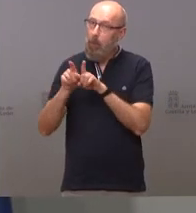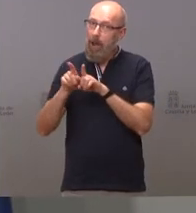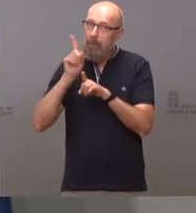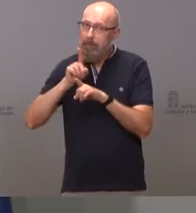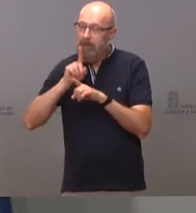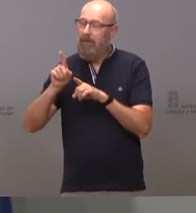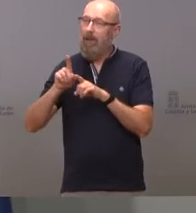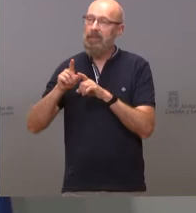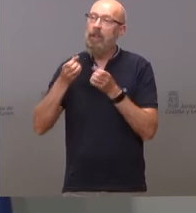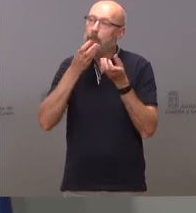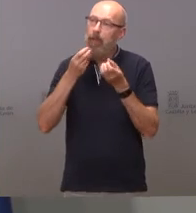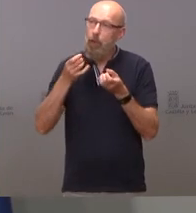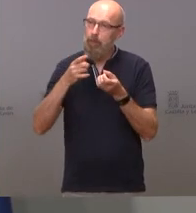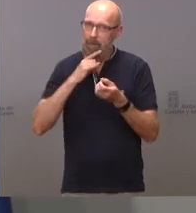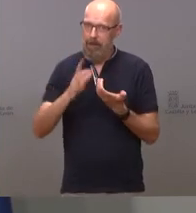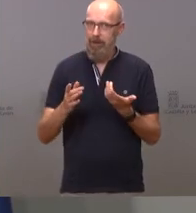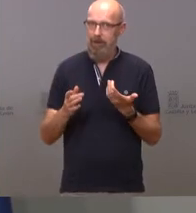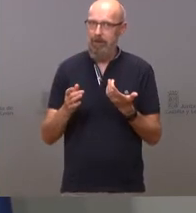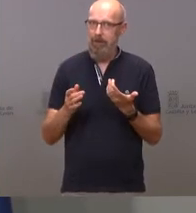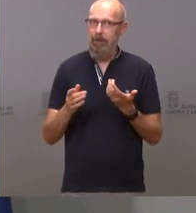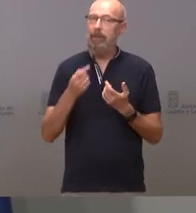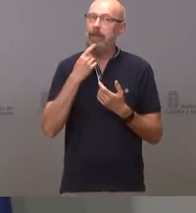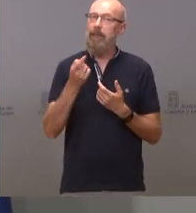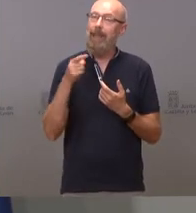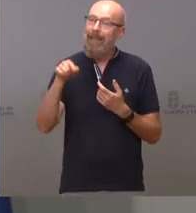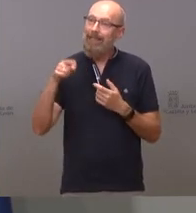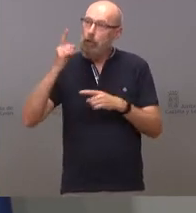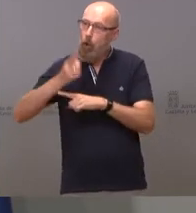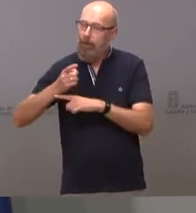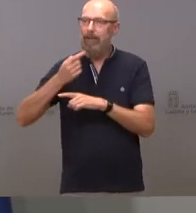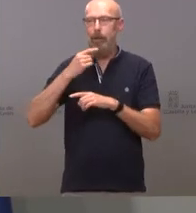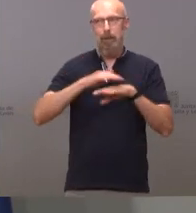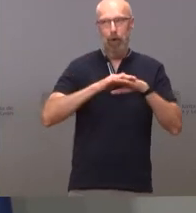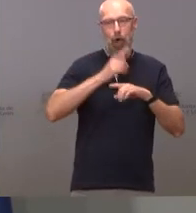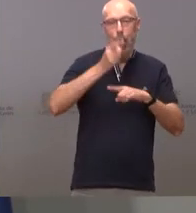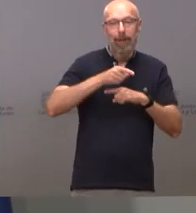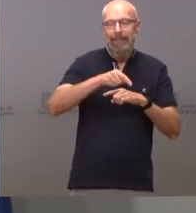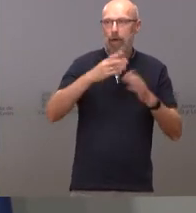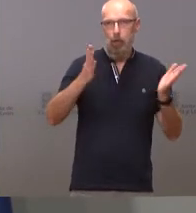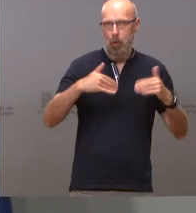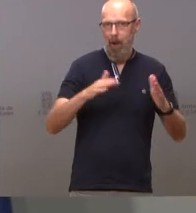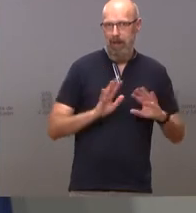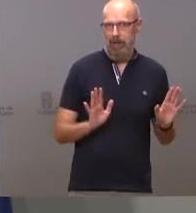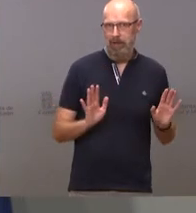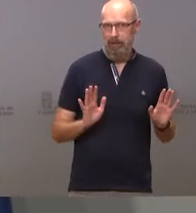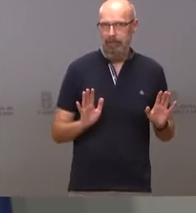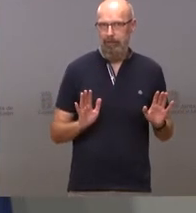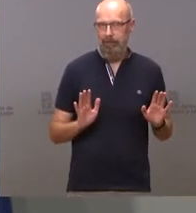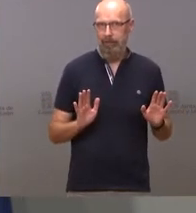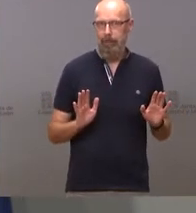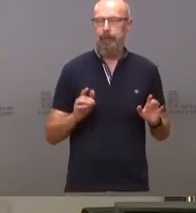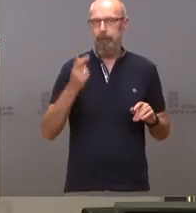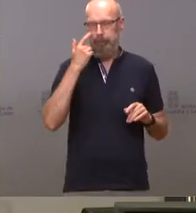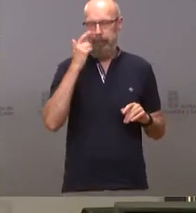correcta usted dice esas órdenes y yo digo esas órdenes no existieron ¿los